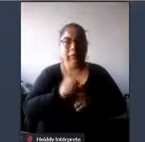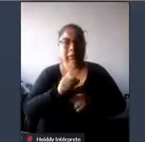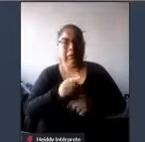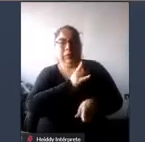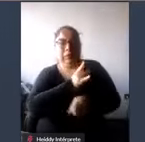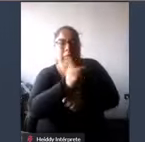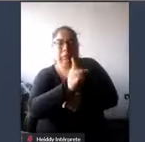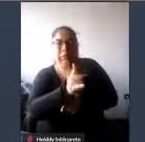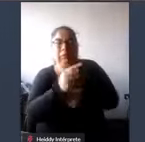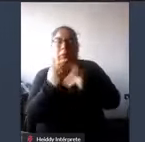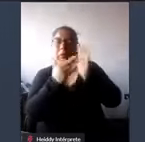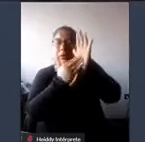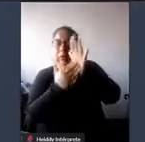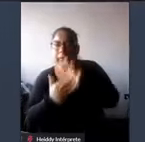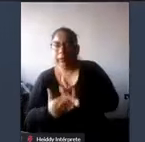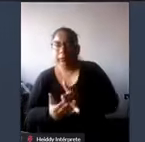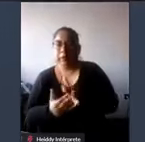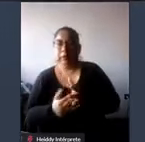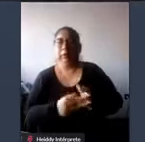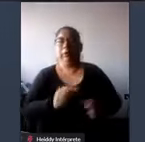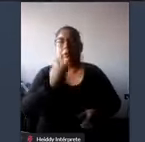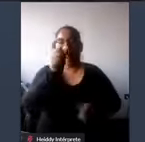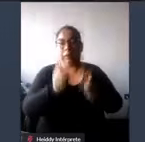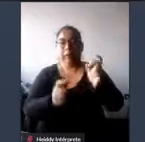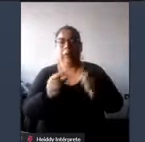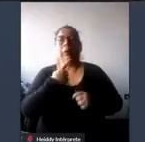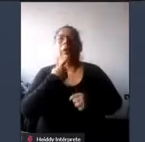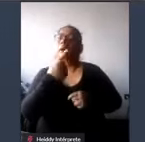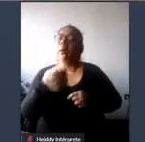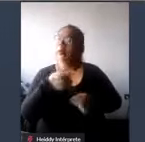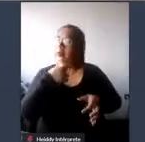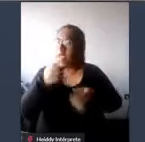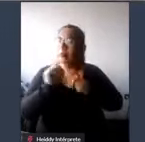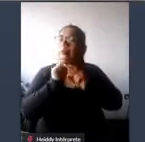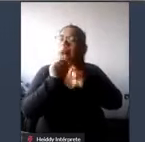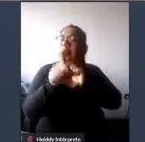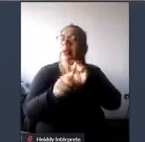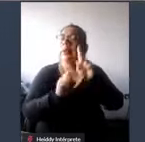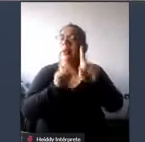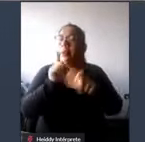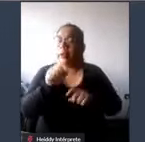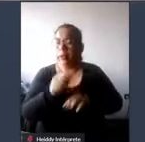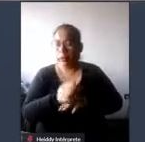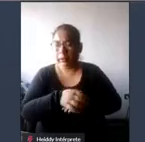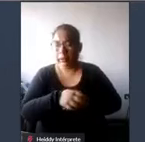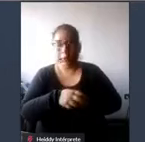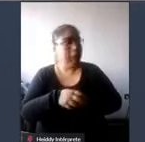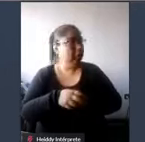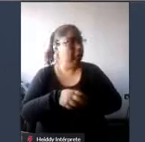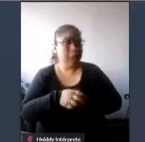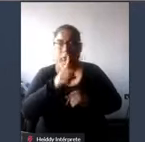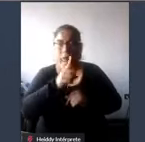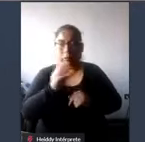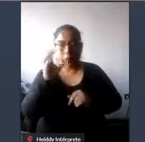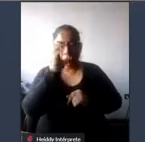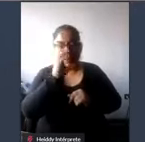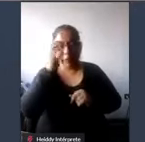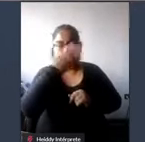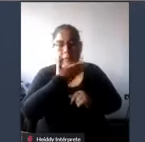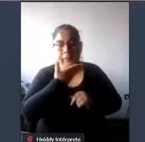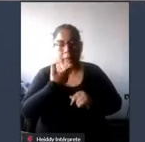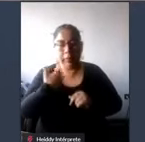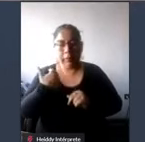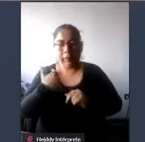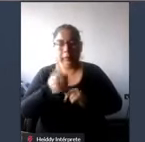a cualquiera hay formas y maneras de hacer las cosas solamente hay que buscar lo mejor hay que trabajar